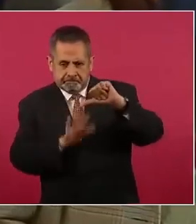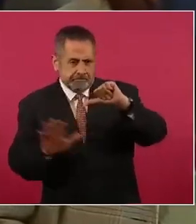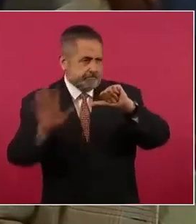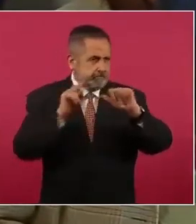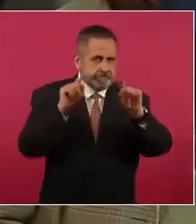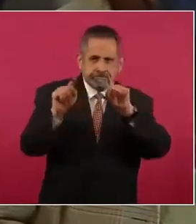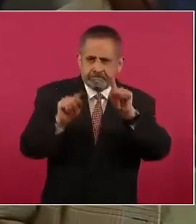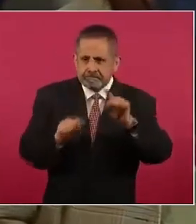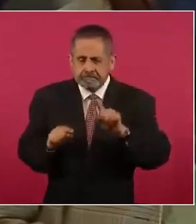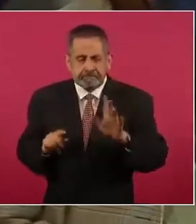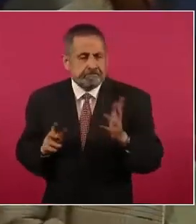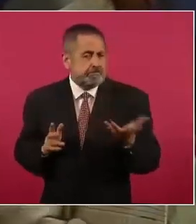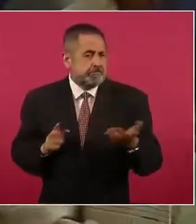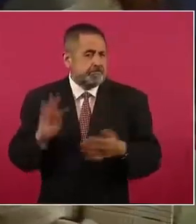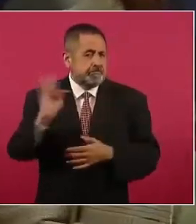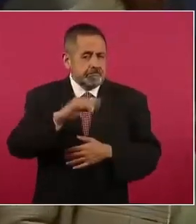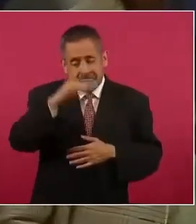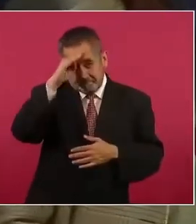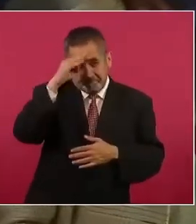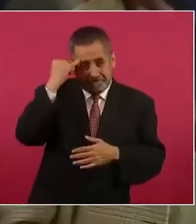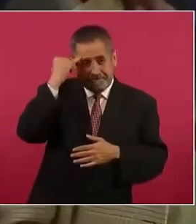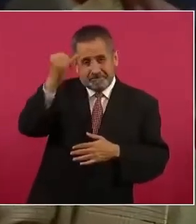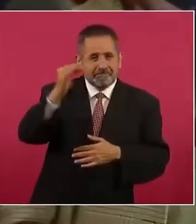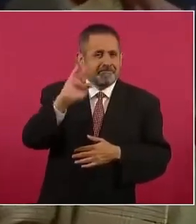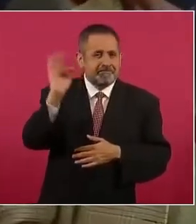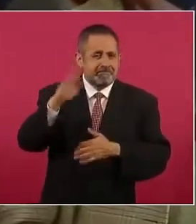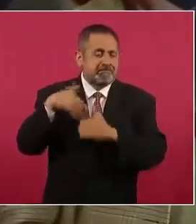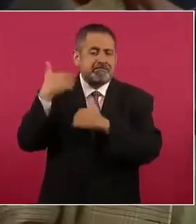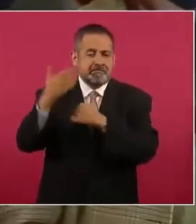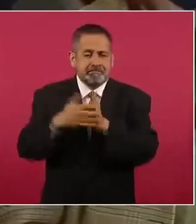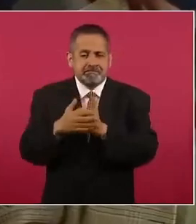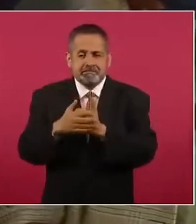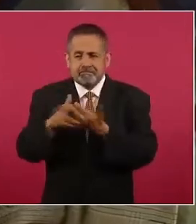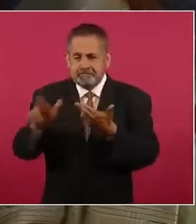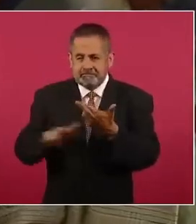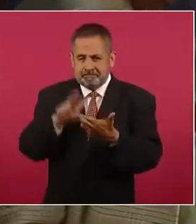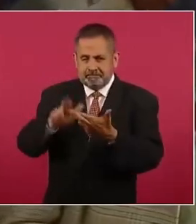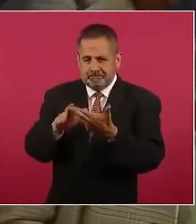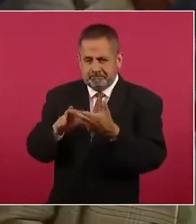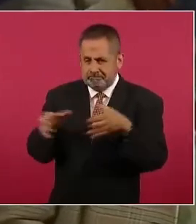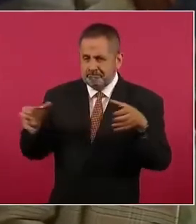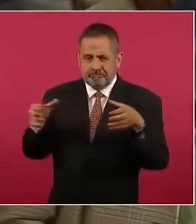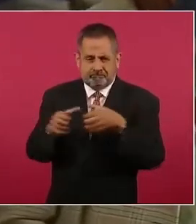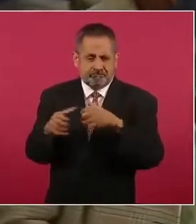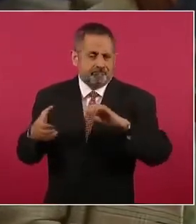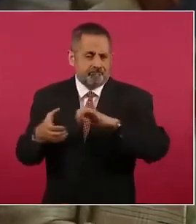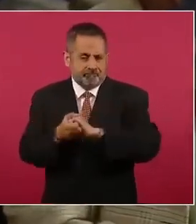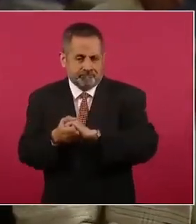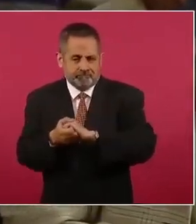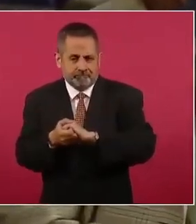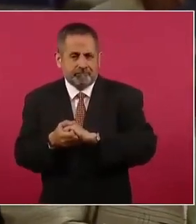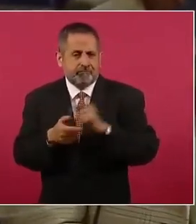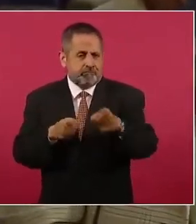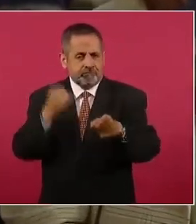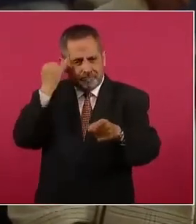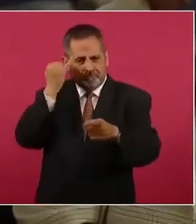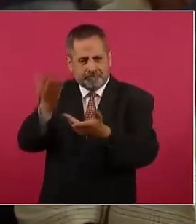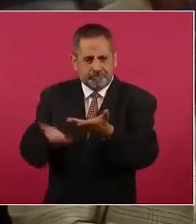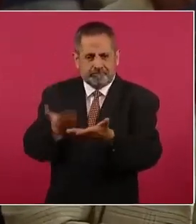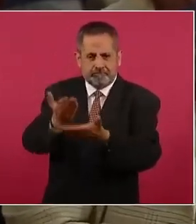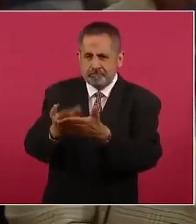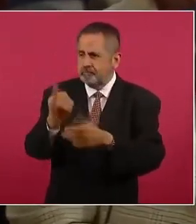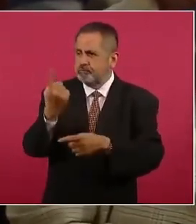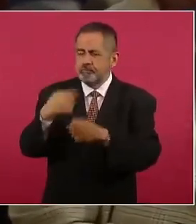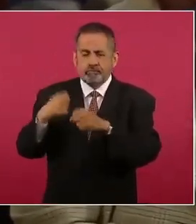en primer lugar, ¿qué posibilidades ve usted de que sí se pueda formar este bloque regional que usted ha planteado desde el año